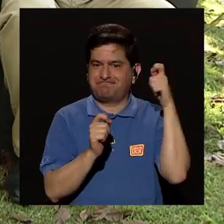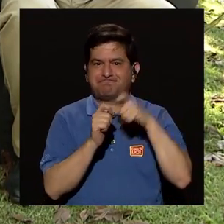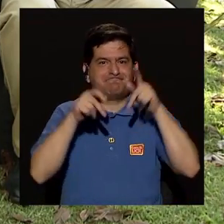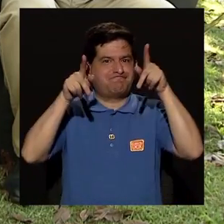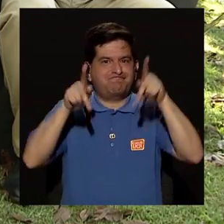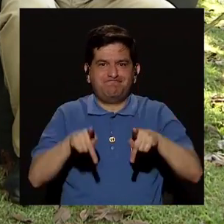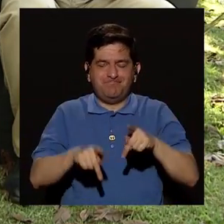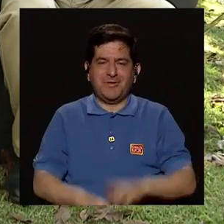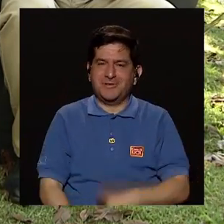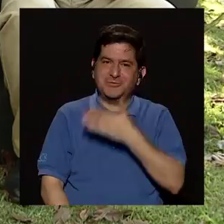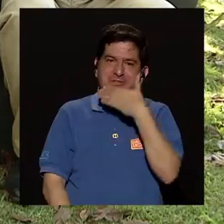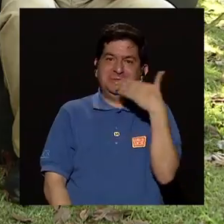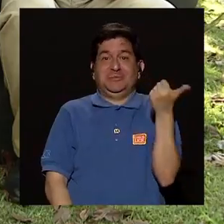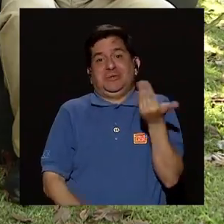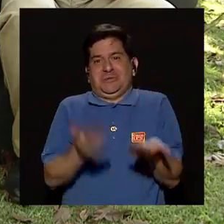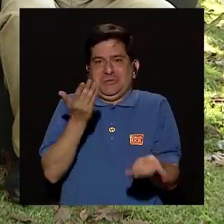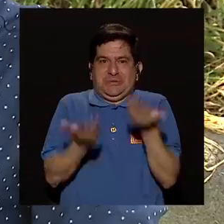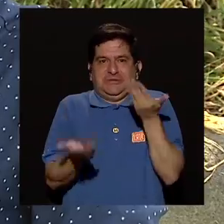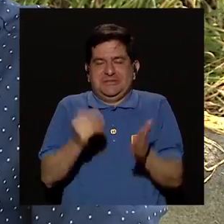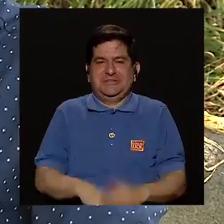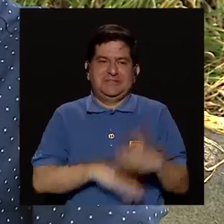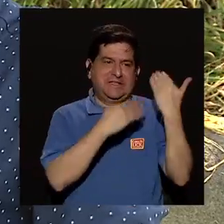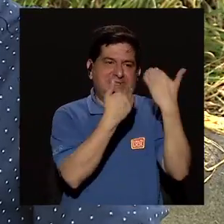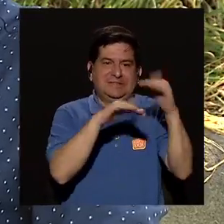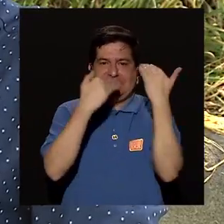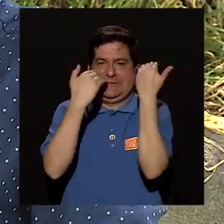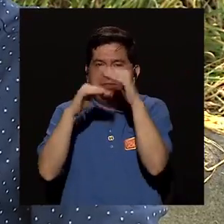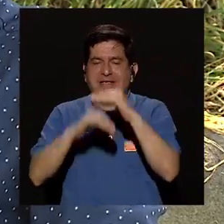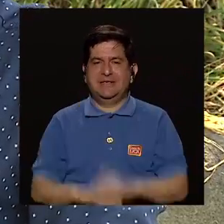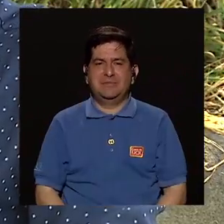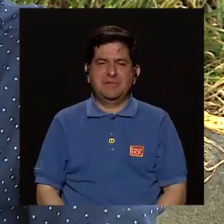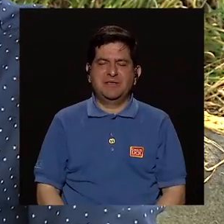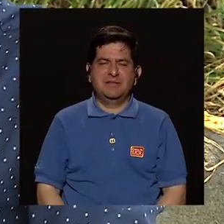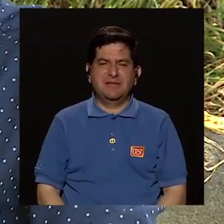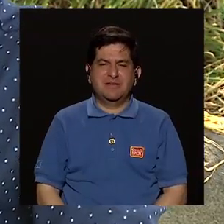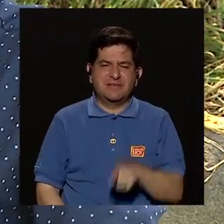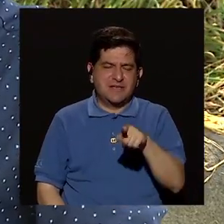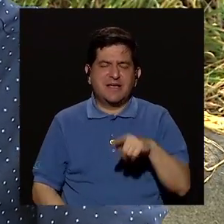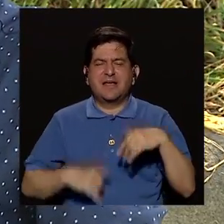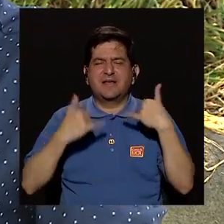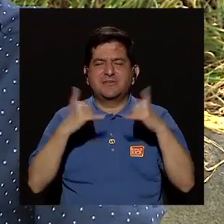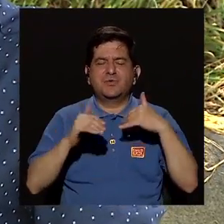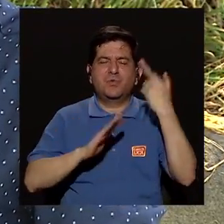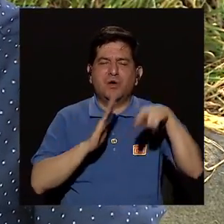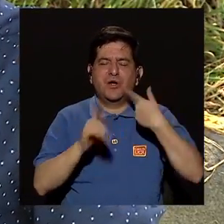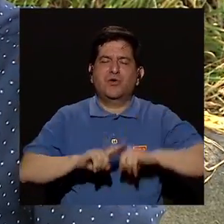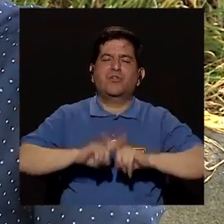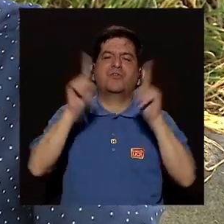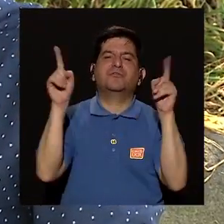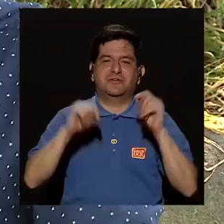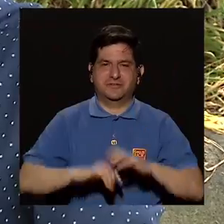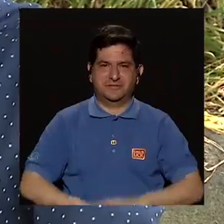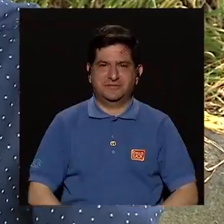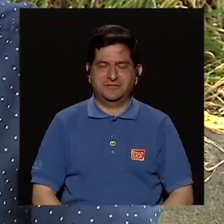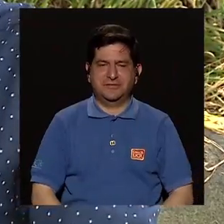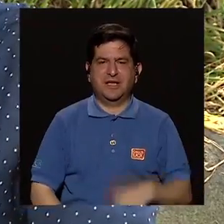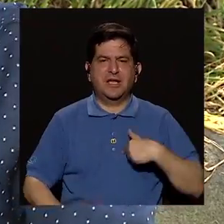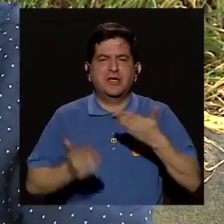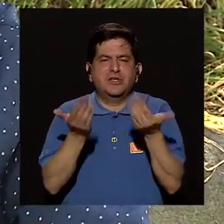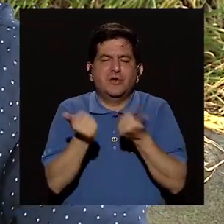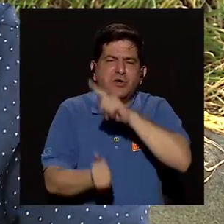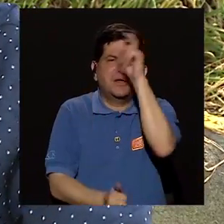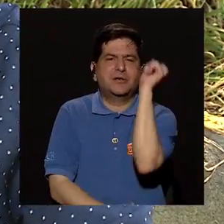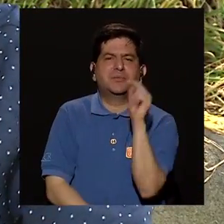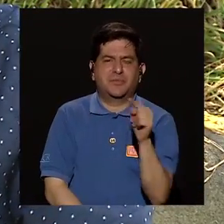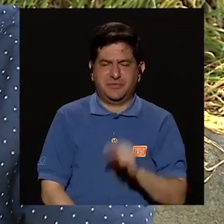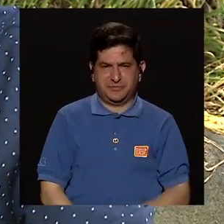precisamente las personas idóneas para para poner límites porque juegan juegan un rol distinto pero si quería